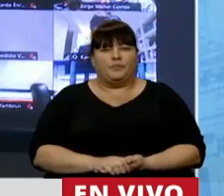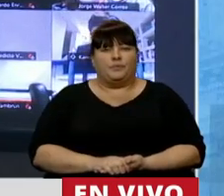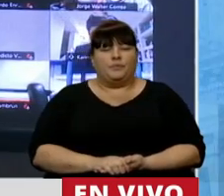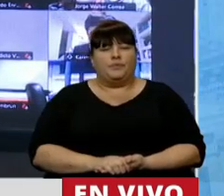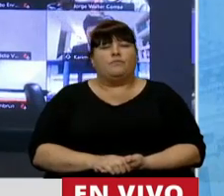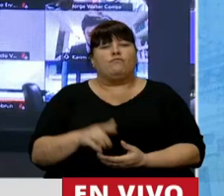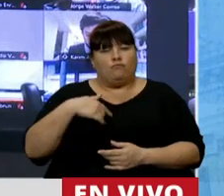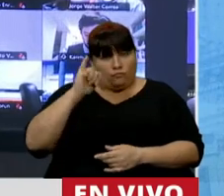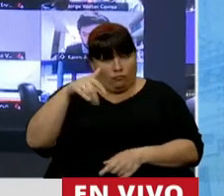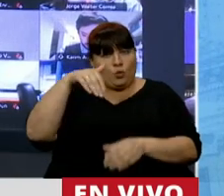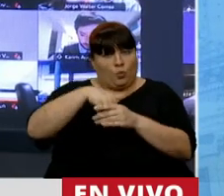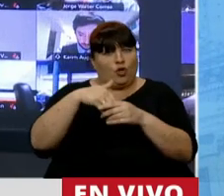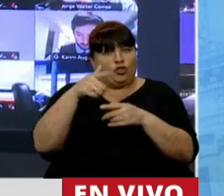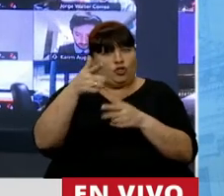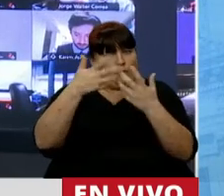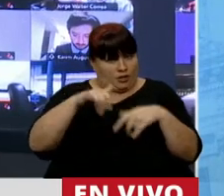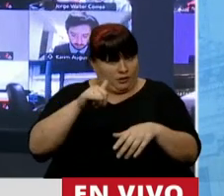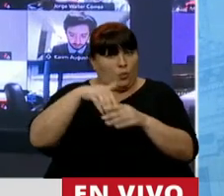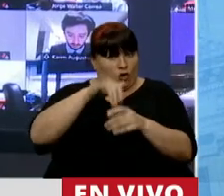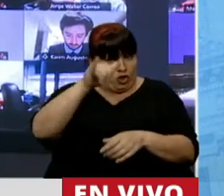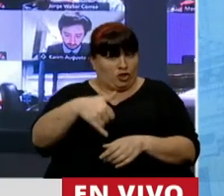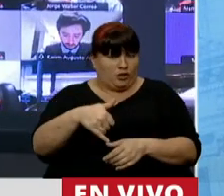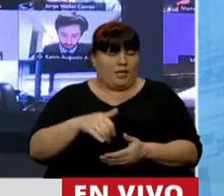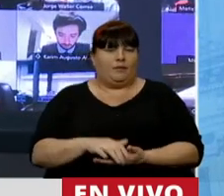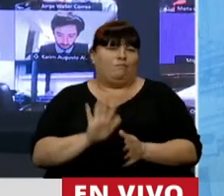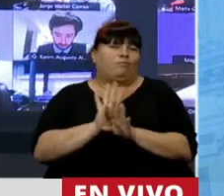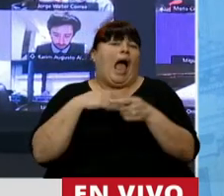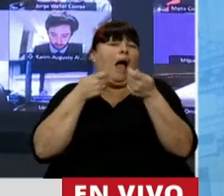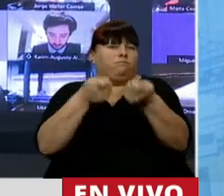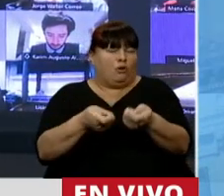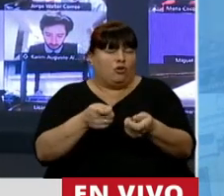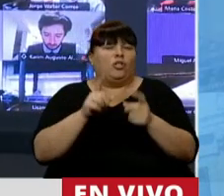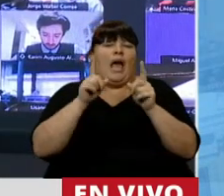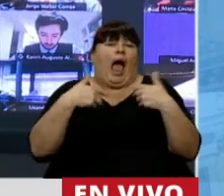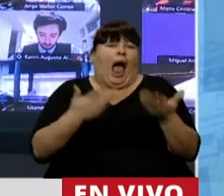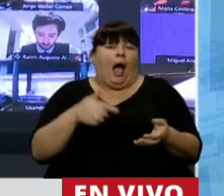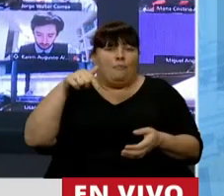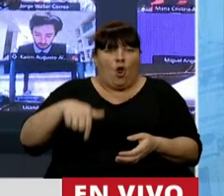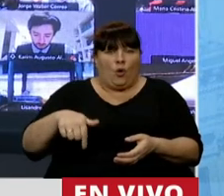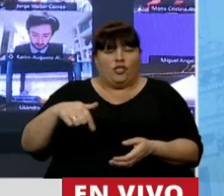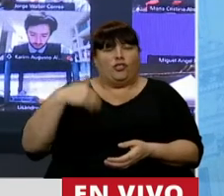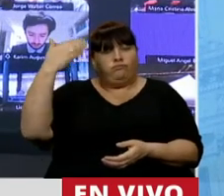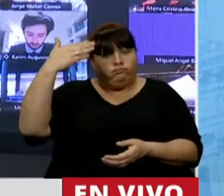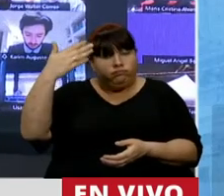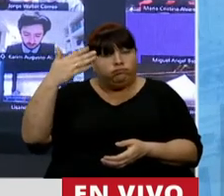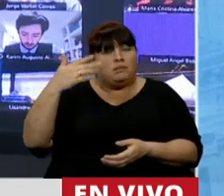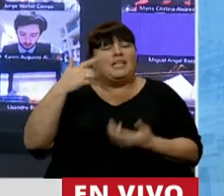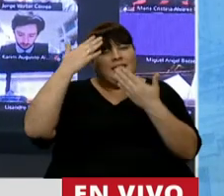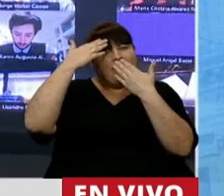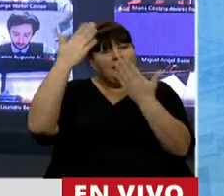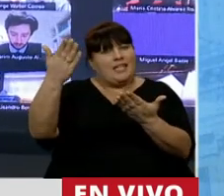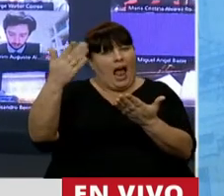voy a acompañar este proyecto con un voto positivo y aprovecho la oportunidad para poder